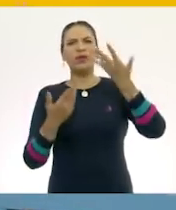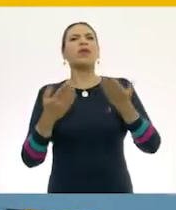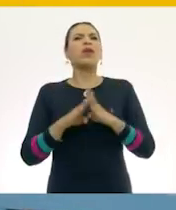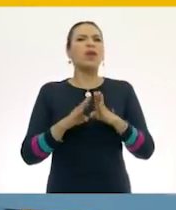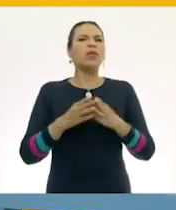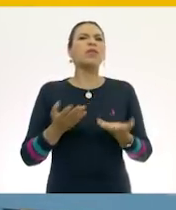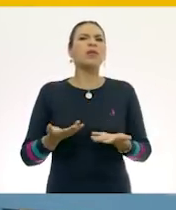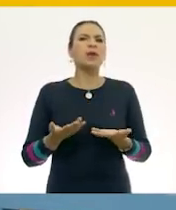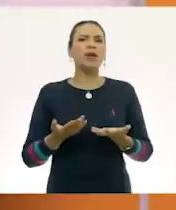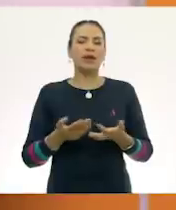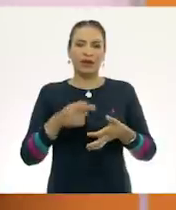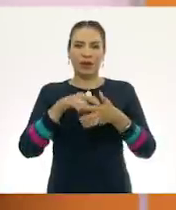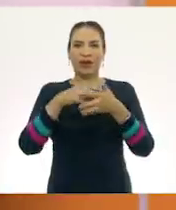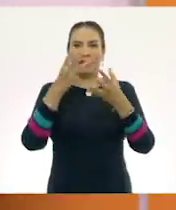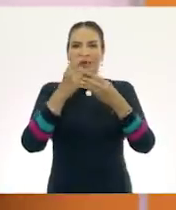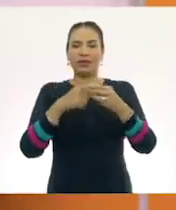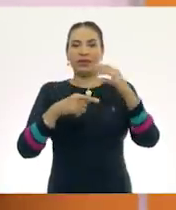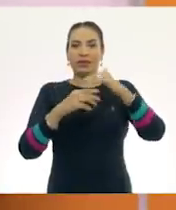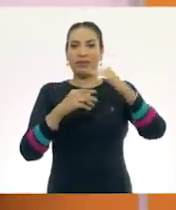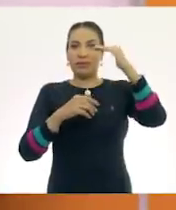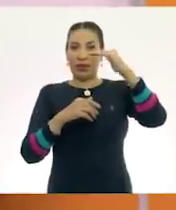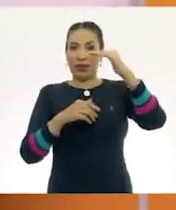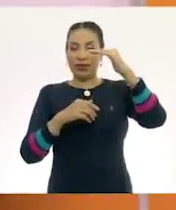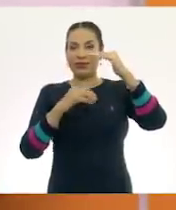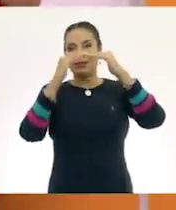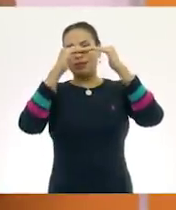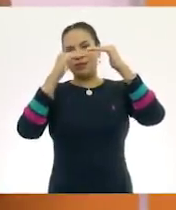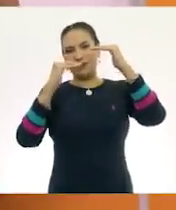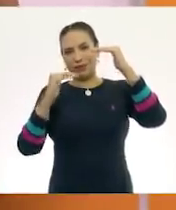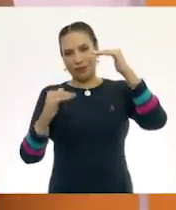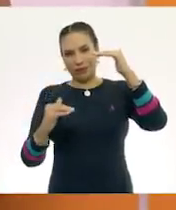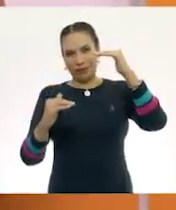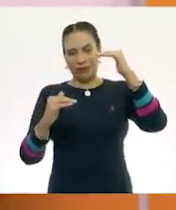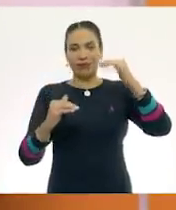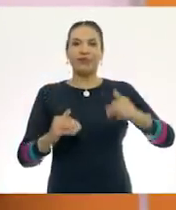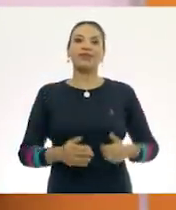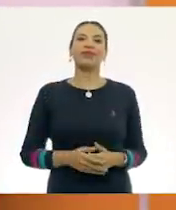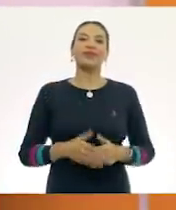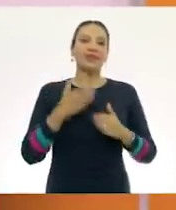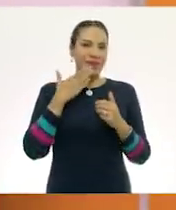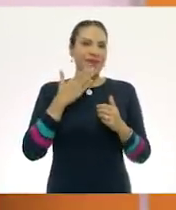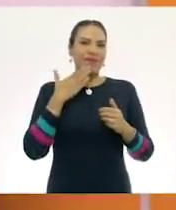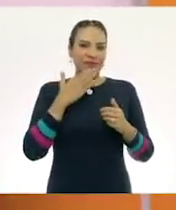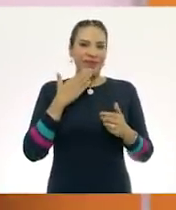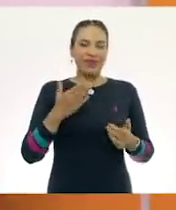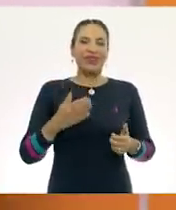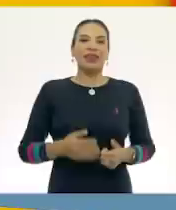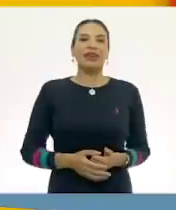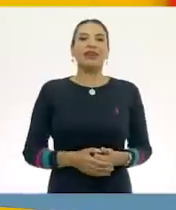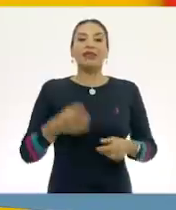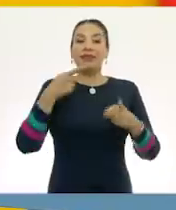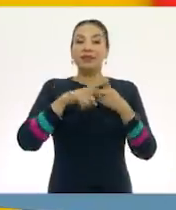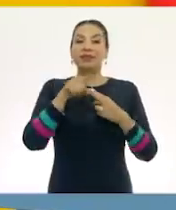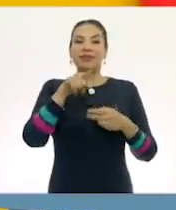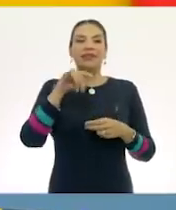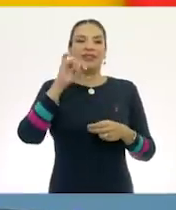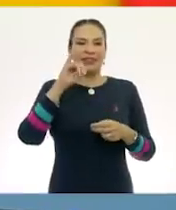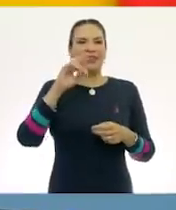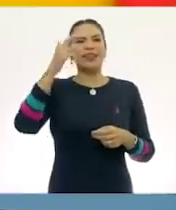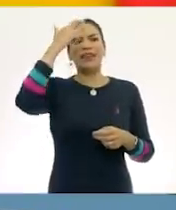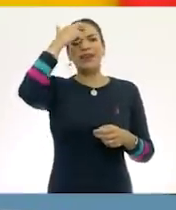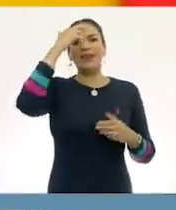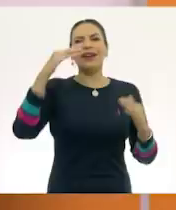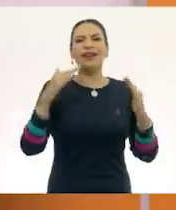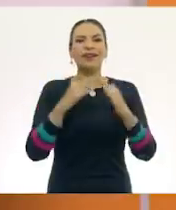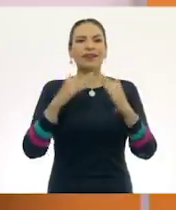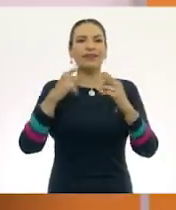era. Vamos a contar del mayor al menor. Ok, ok. Ok, ok, bien, bien. ¿Empiezas tú? Sí. Recuerden en